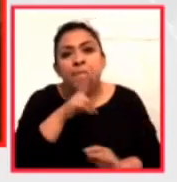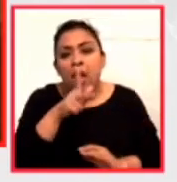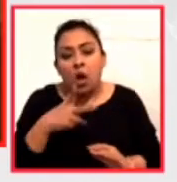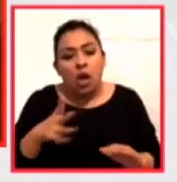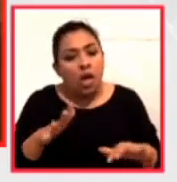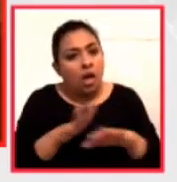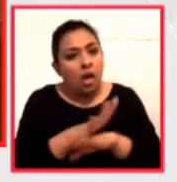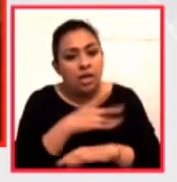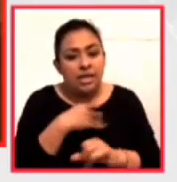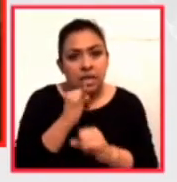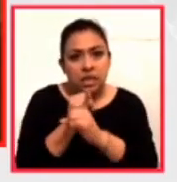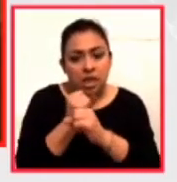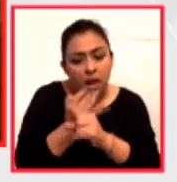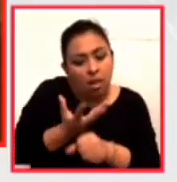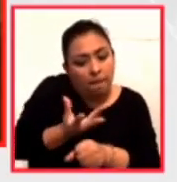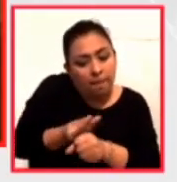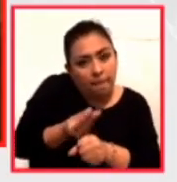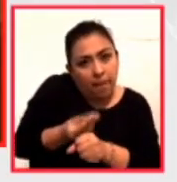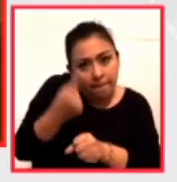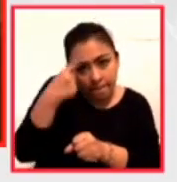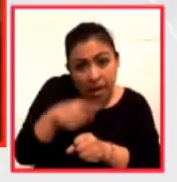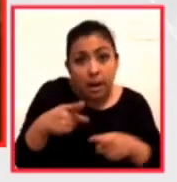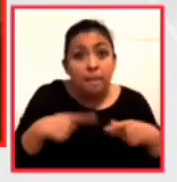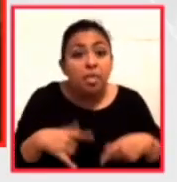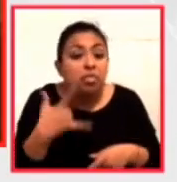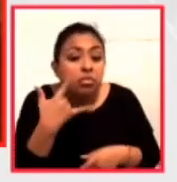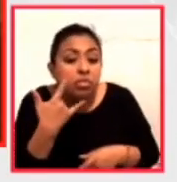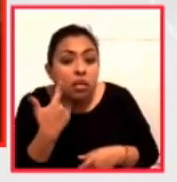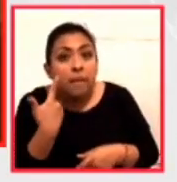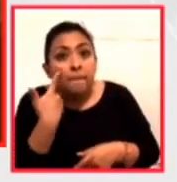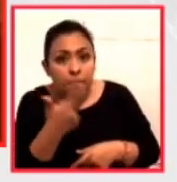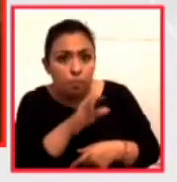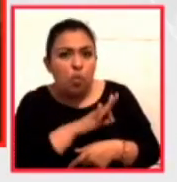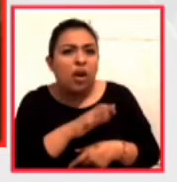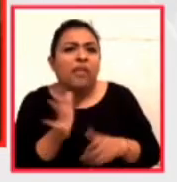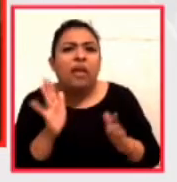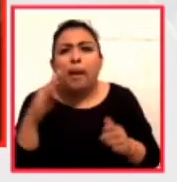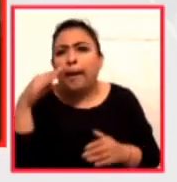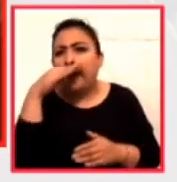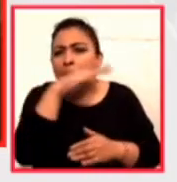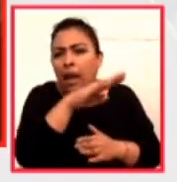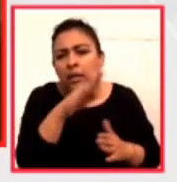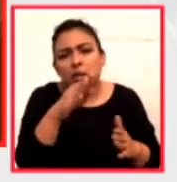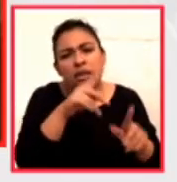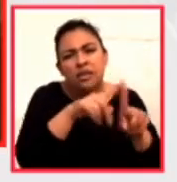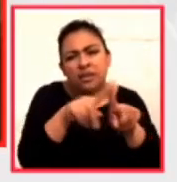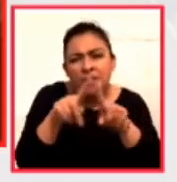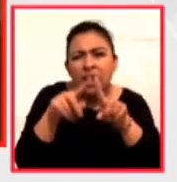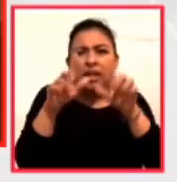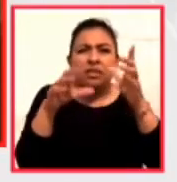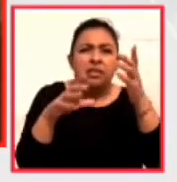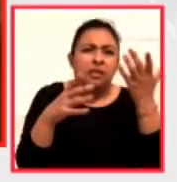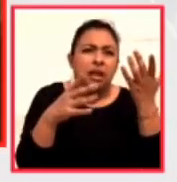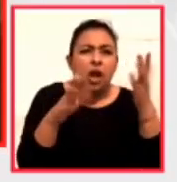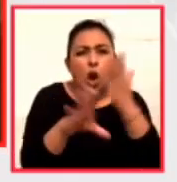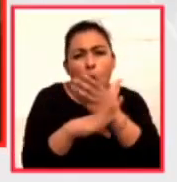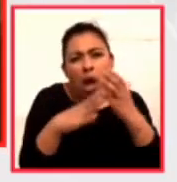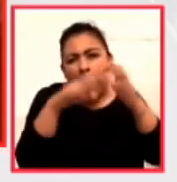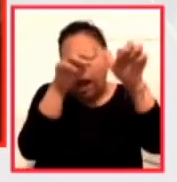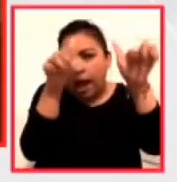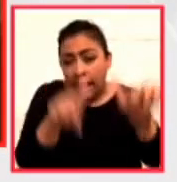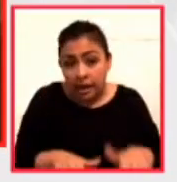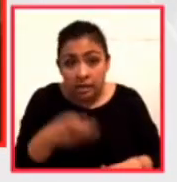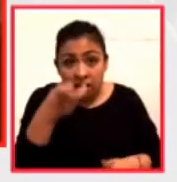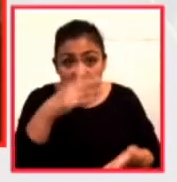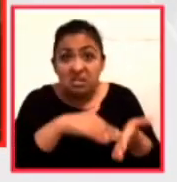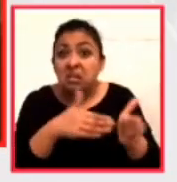páginas de internet para que los internautas puedan disfrutar de manera gratuita de sus acervos artísticos. Esta estrategia ha sido